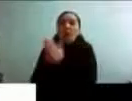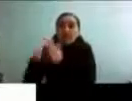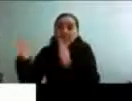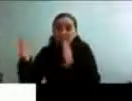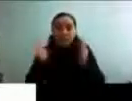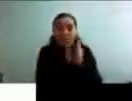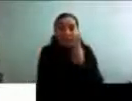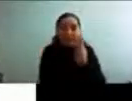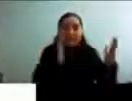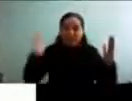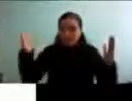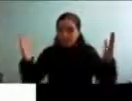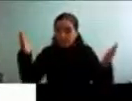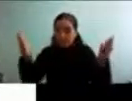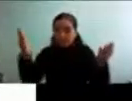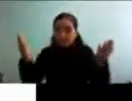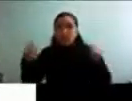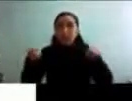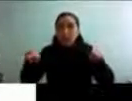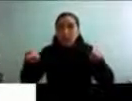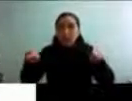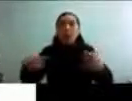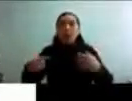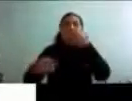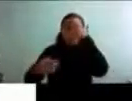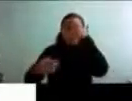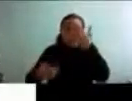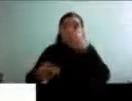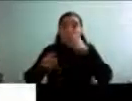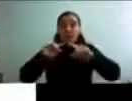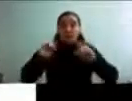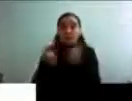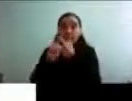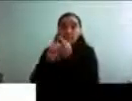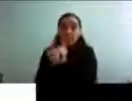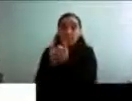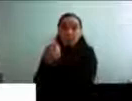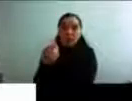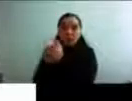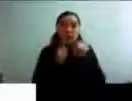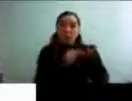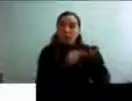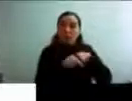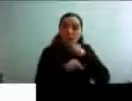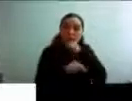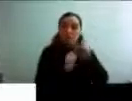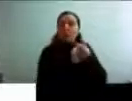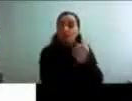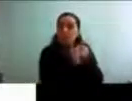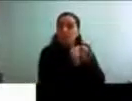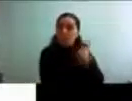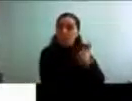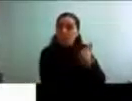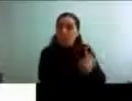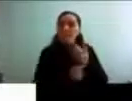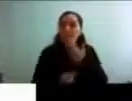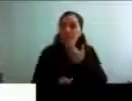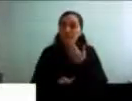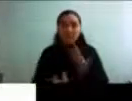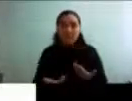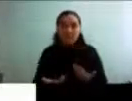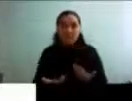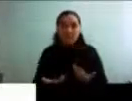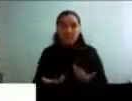efectivamente uno enfrenta una cantidad de cambios mucho mayor que esta especie de